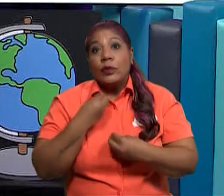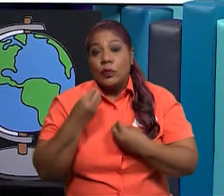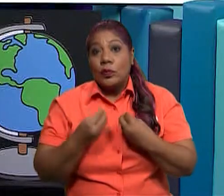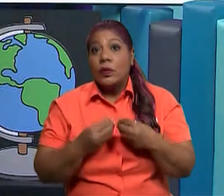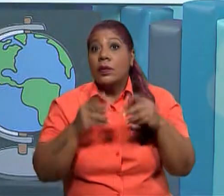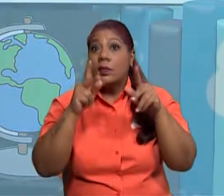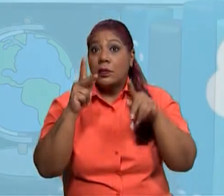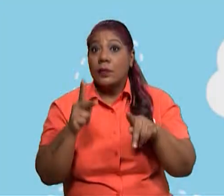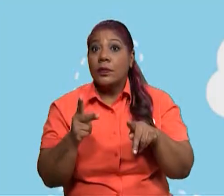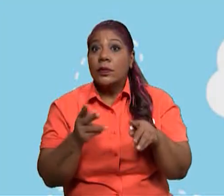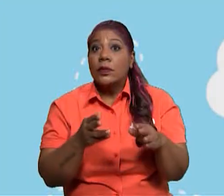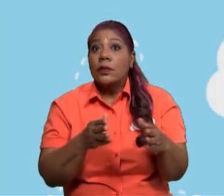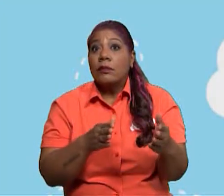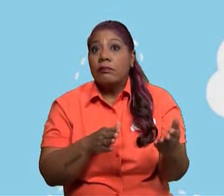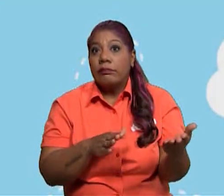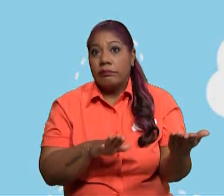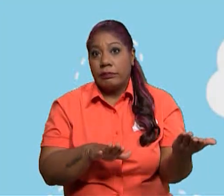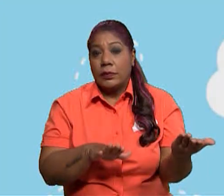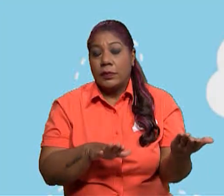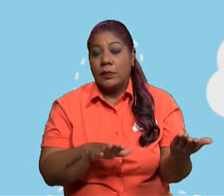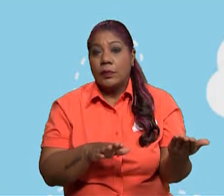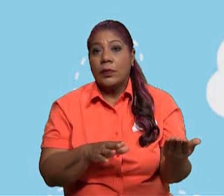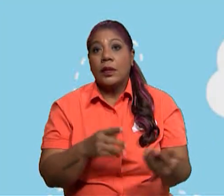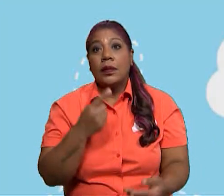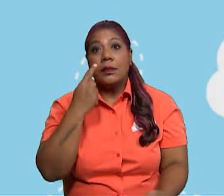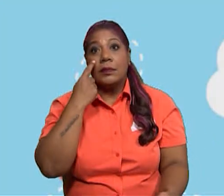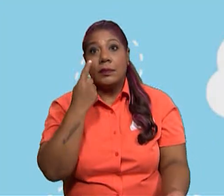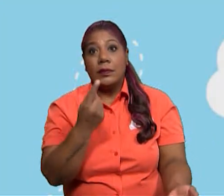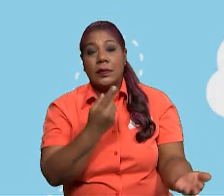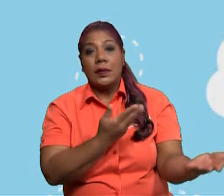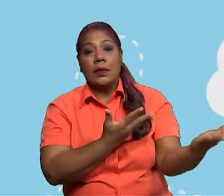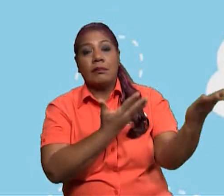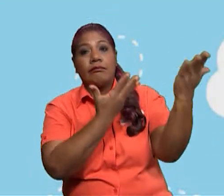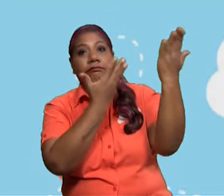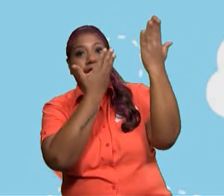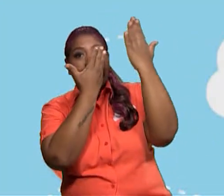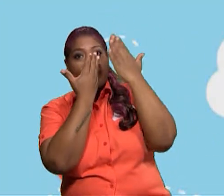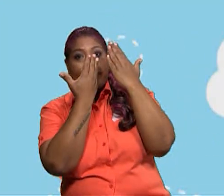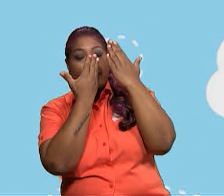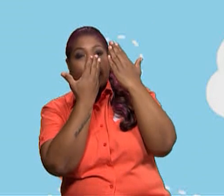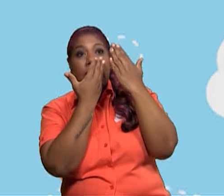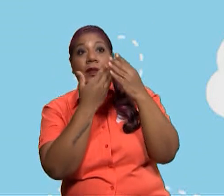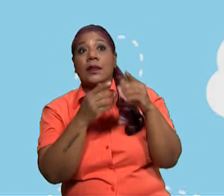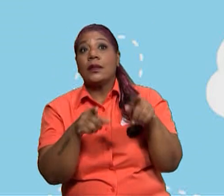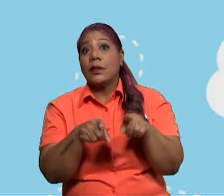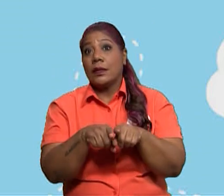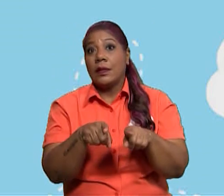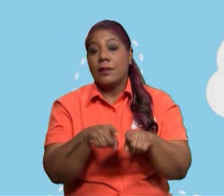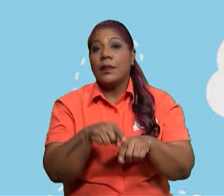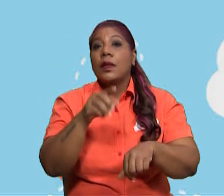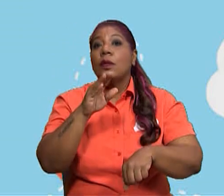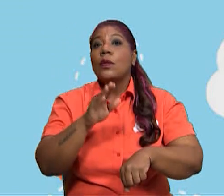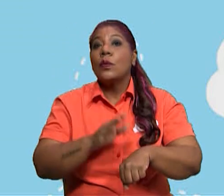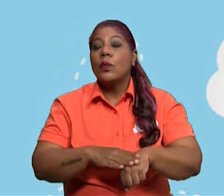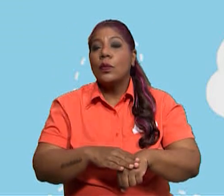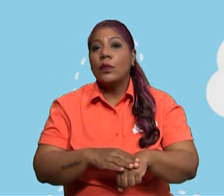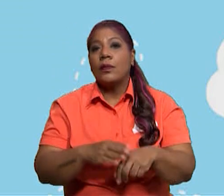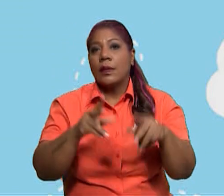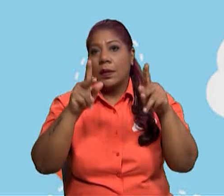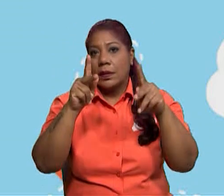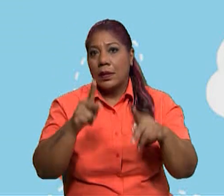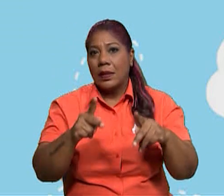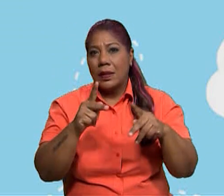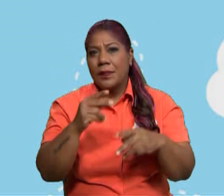Algunos desastres son causados por las acciones de irresponsables de las personas. Por ejemplo, la construcción de